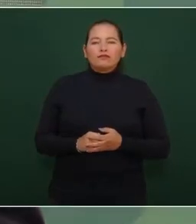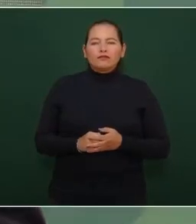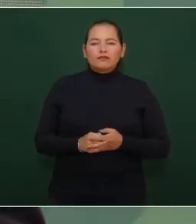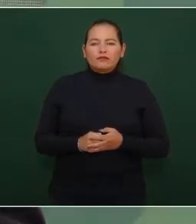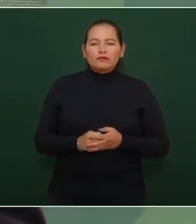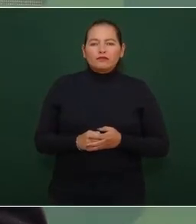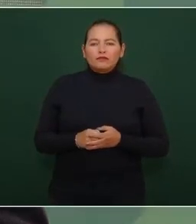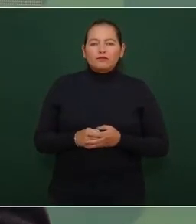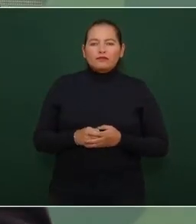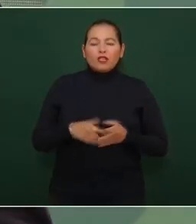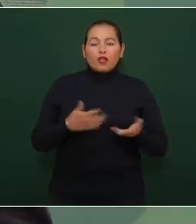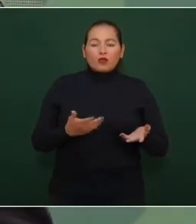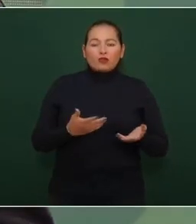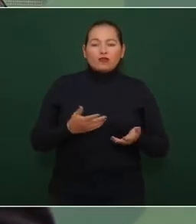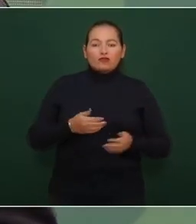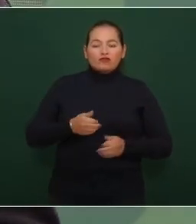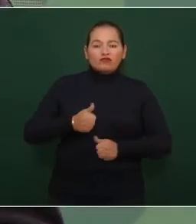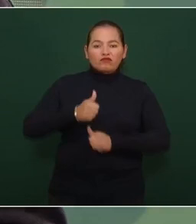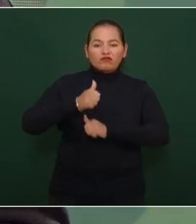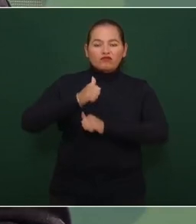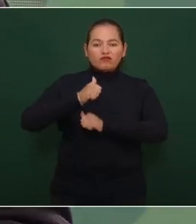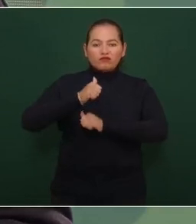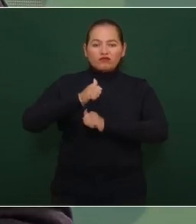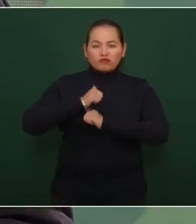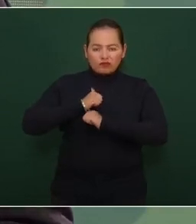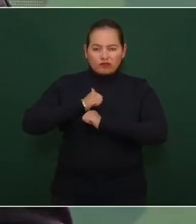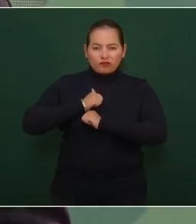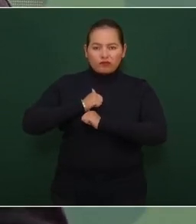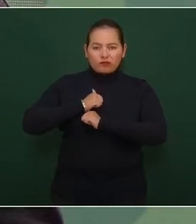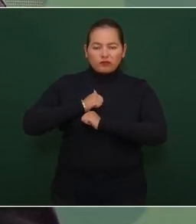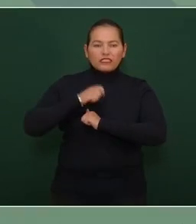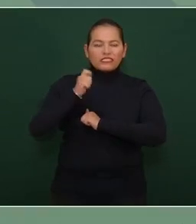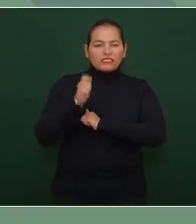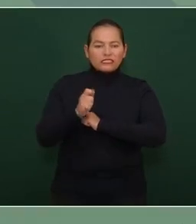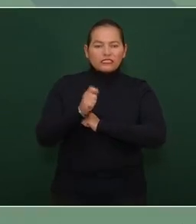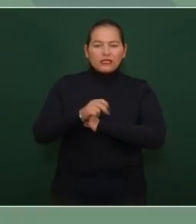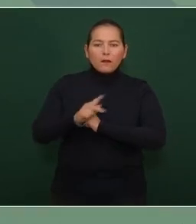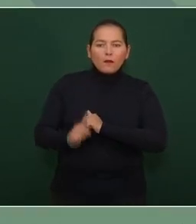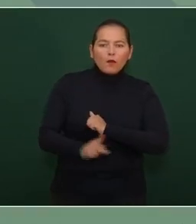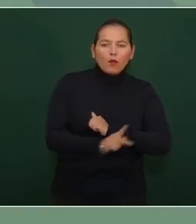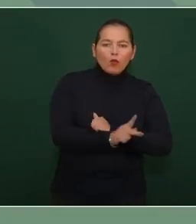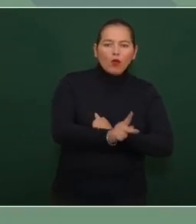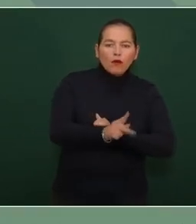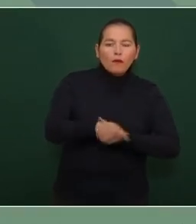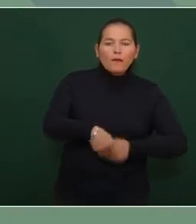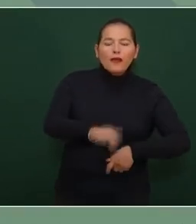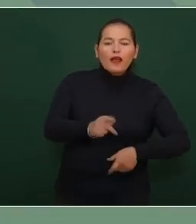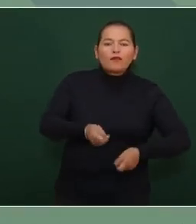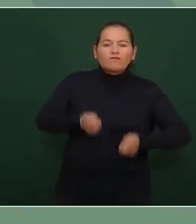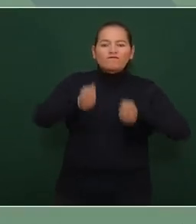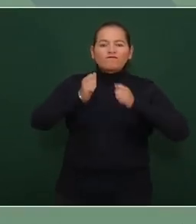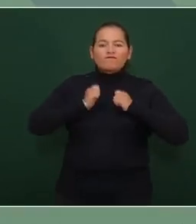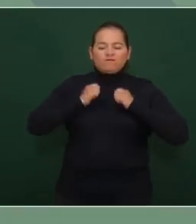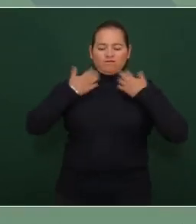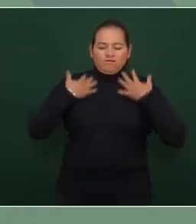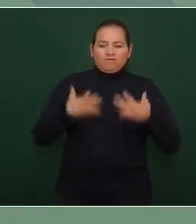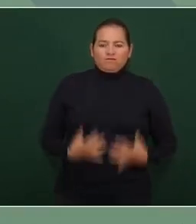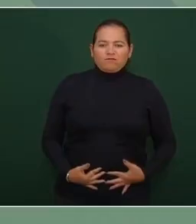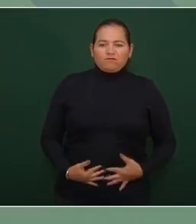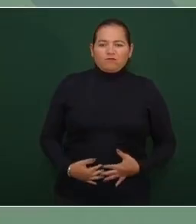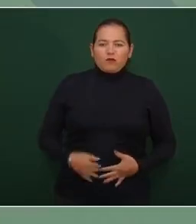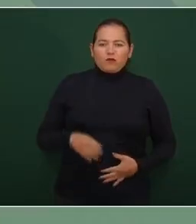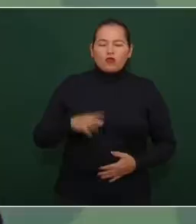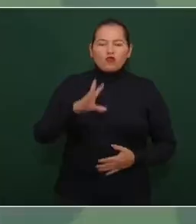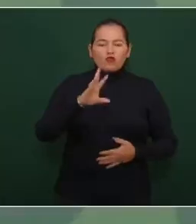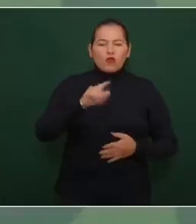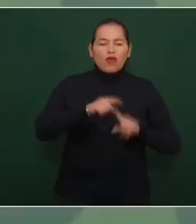los soldados son pueblo uniformado no es un ejército de élite que eso es